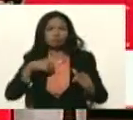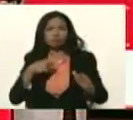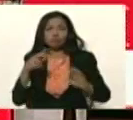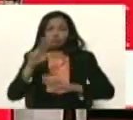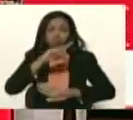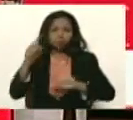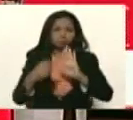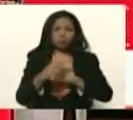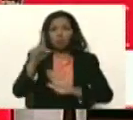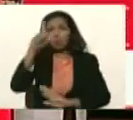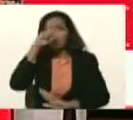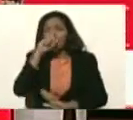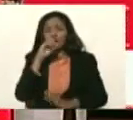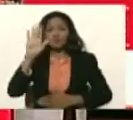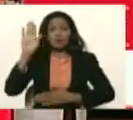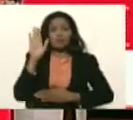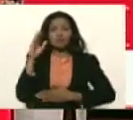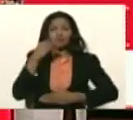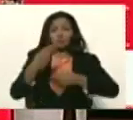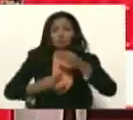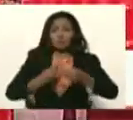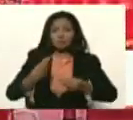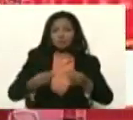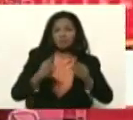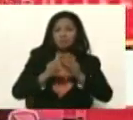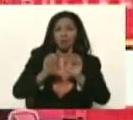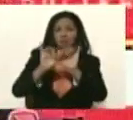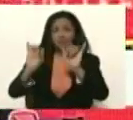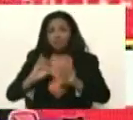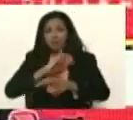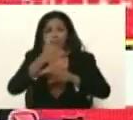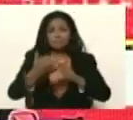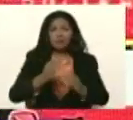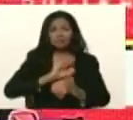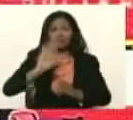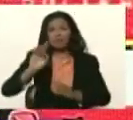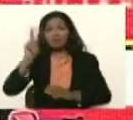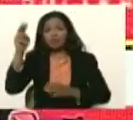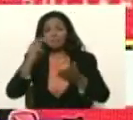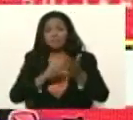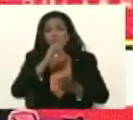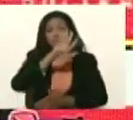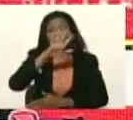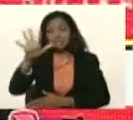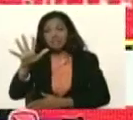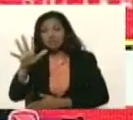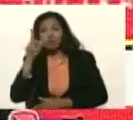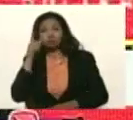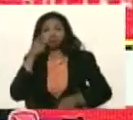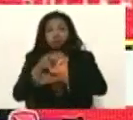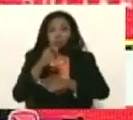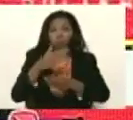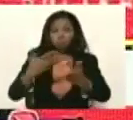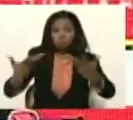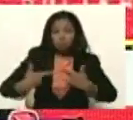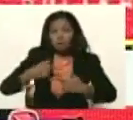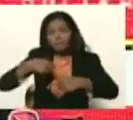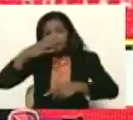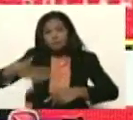cumplo un año del juramento que hice del plan de la patria 2025, del nuevo mandato que el pueblo me dio,